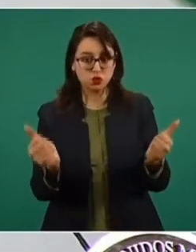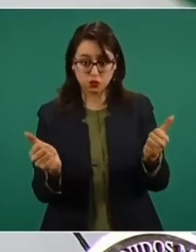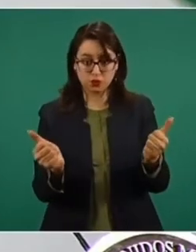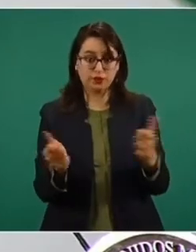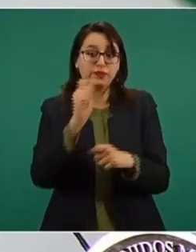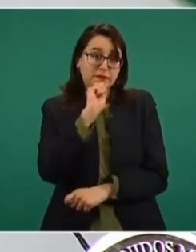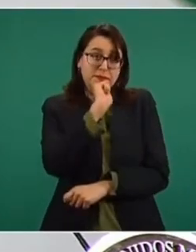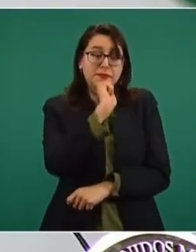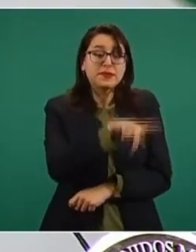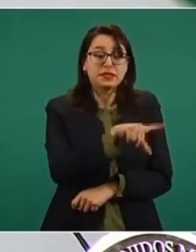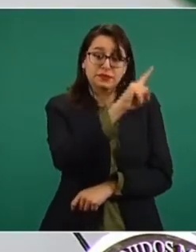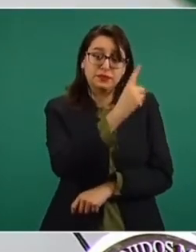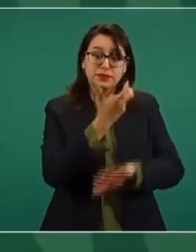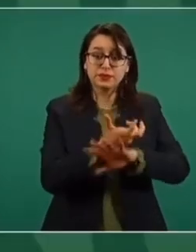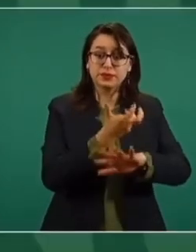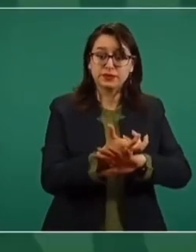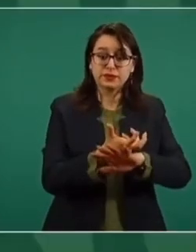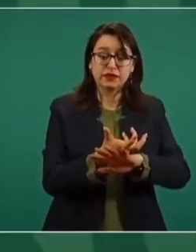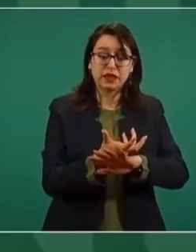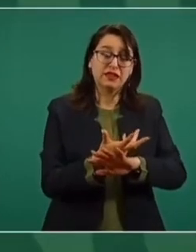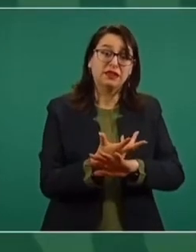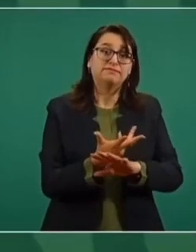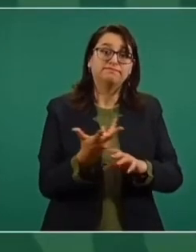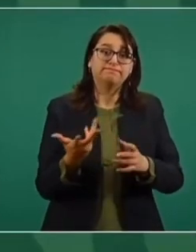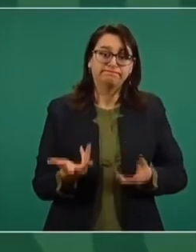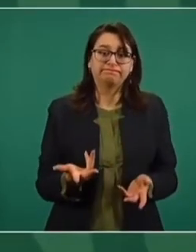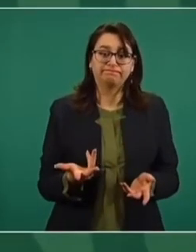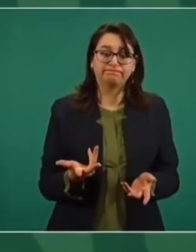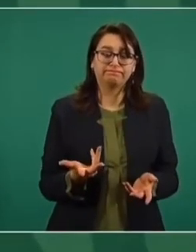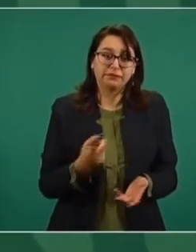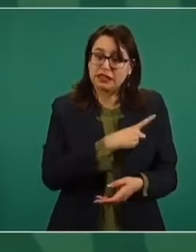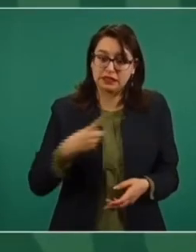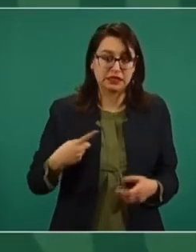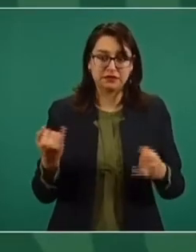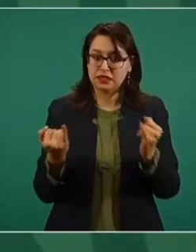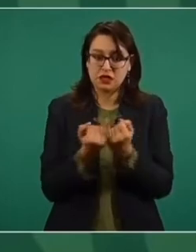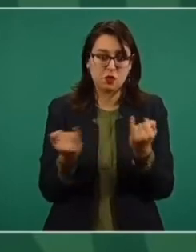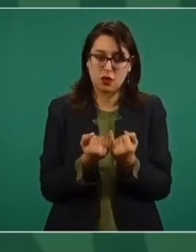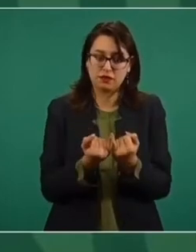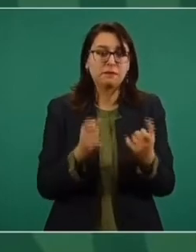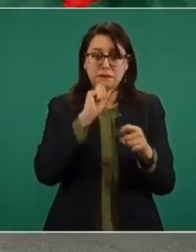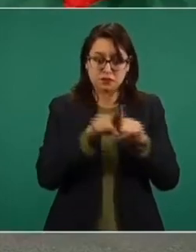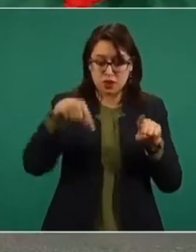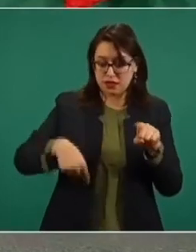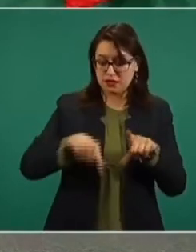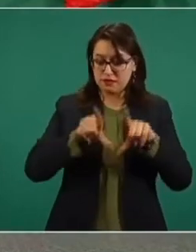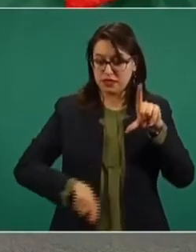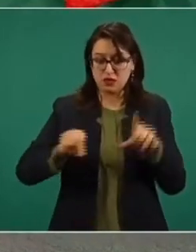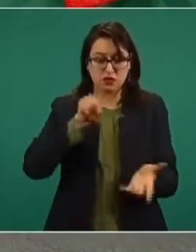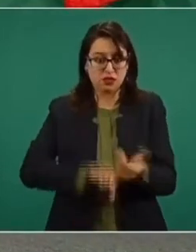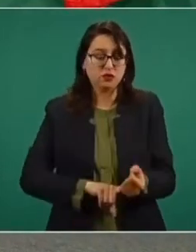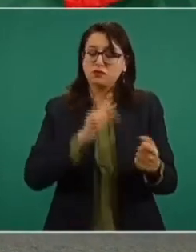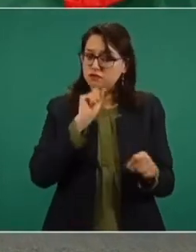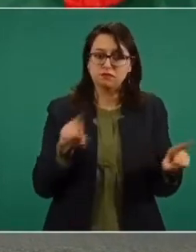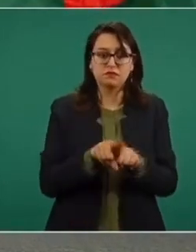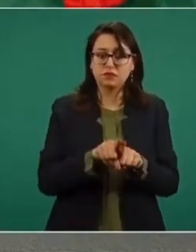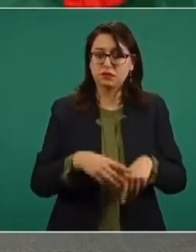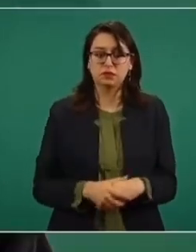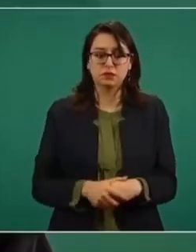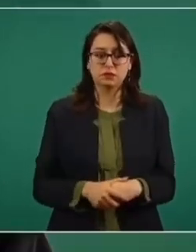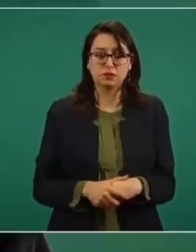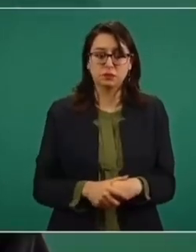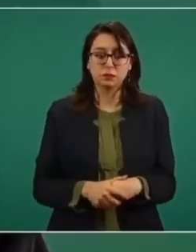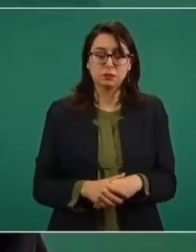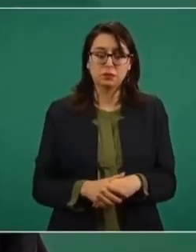debe ser norma en lo interno. Por lo demás,